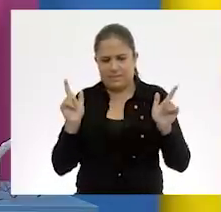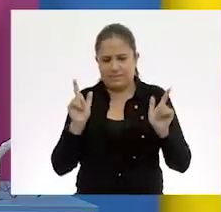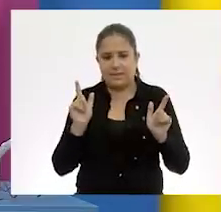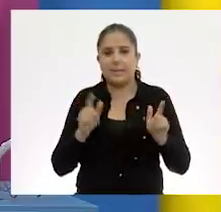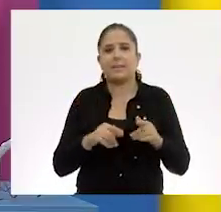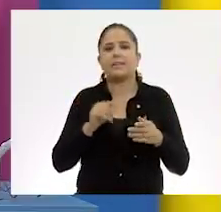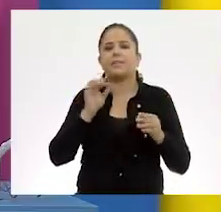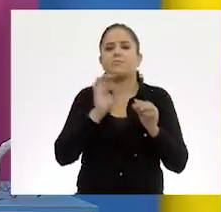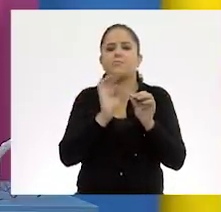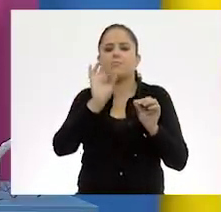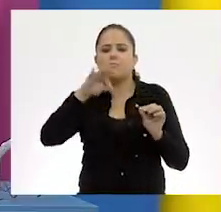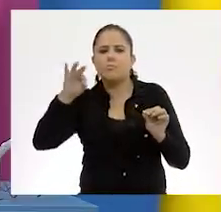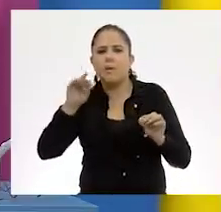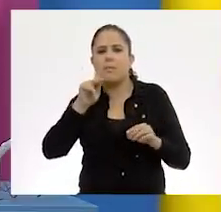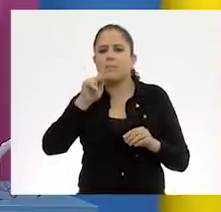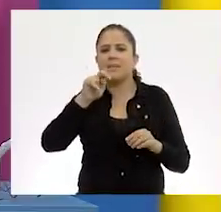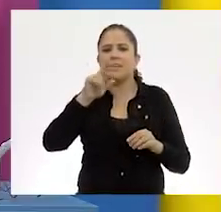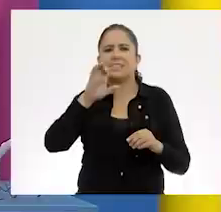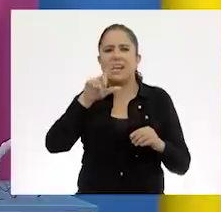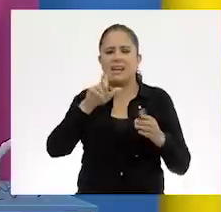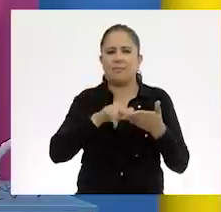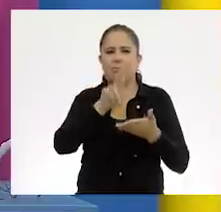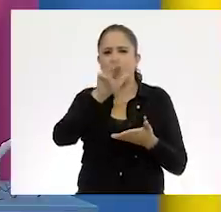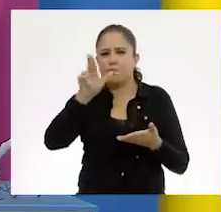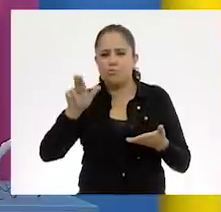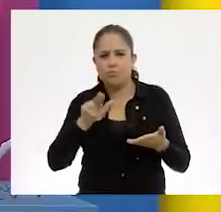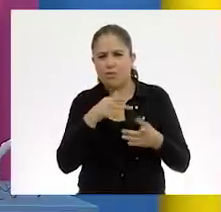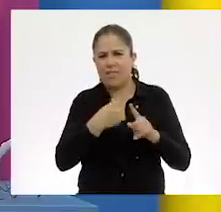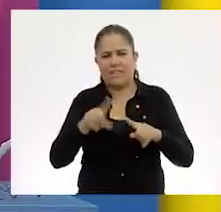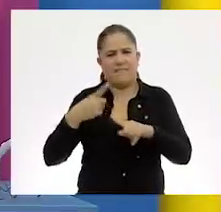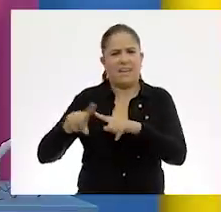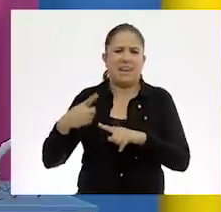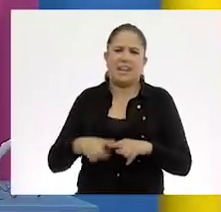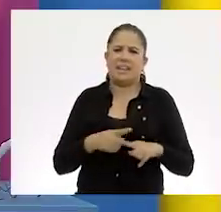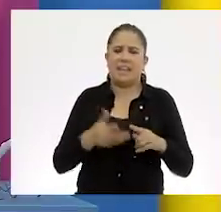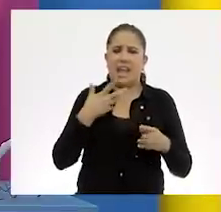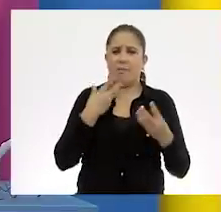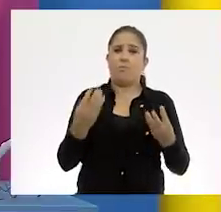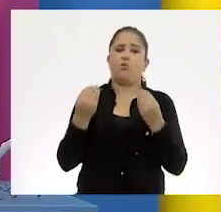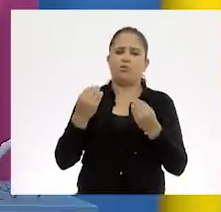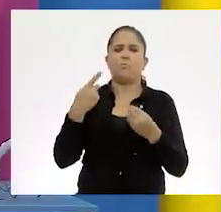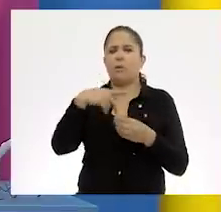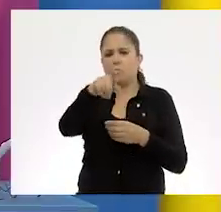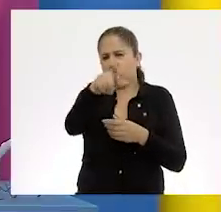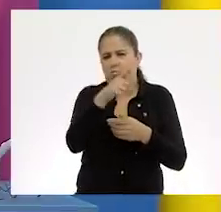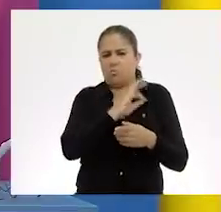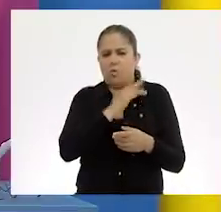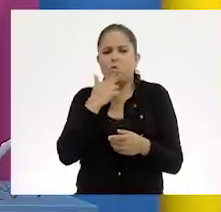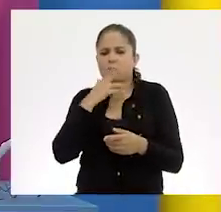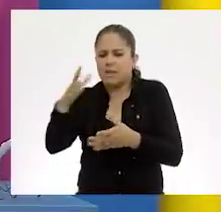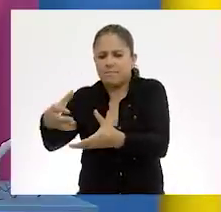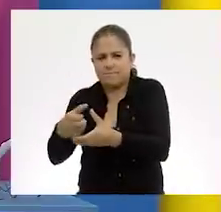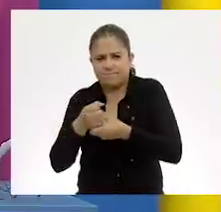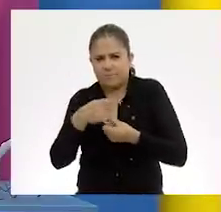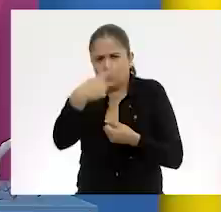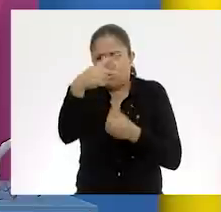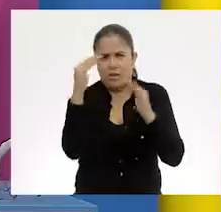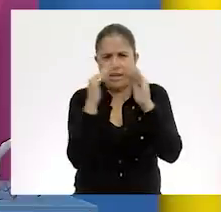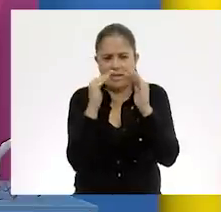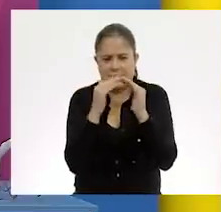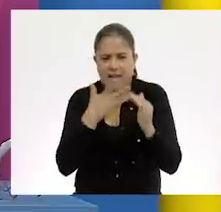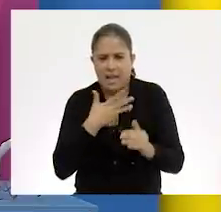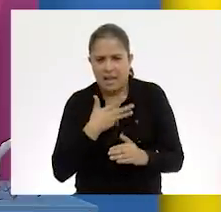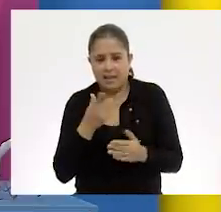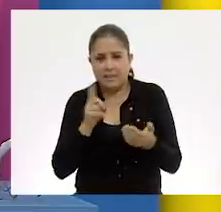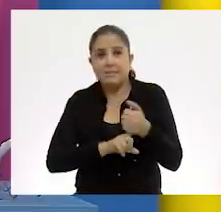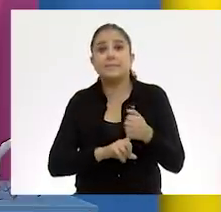pinceles, de pinceles hay una variedad impresionante, pero los pinceles que tengamos en casa están muy bien. Y si fuera posible,